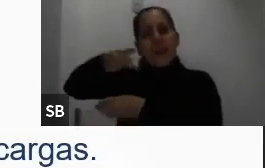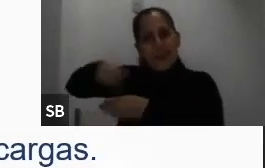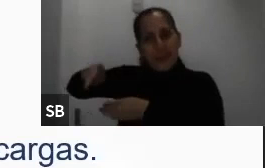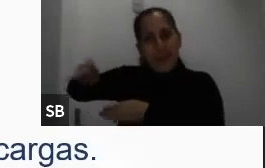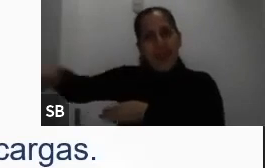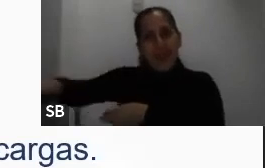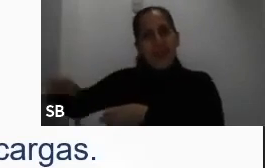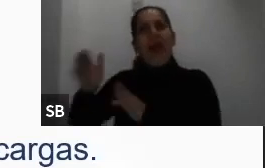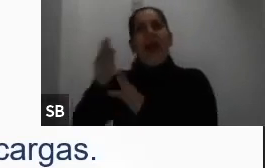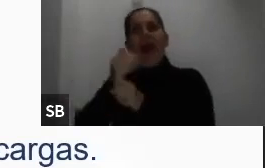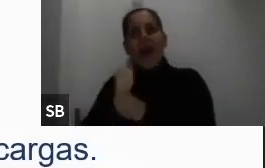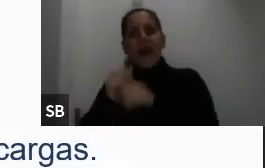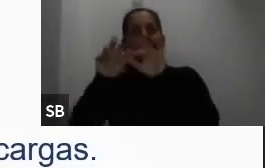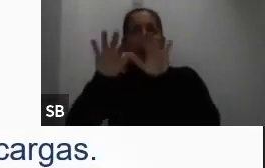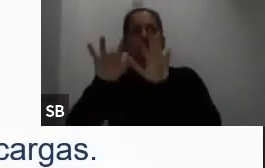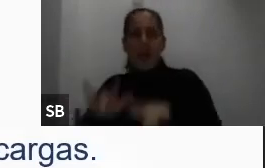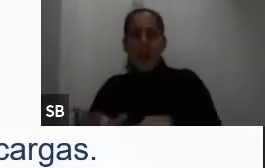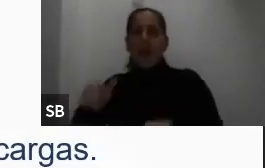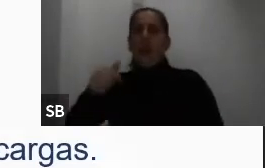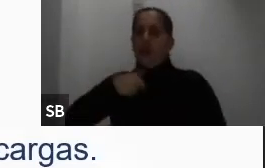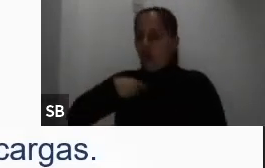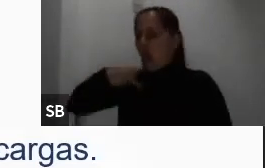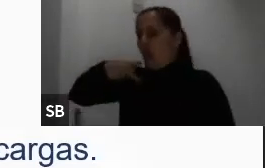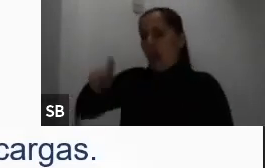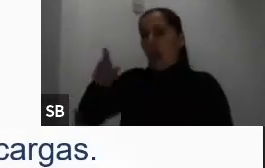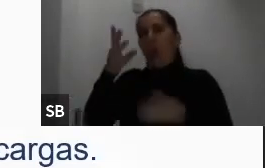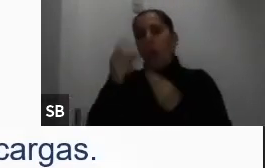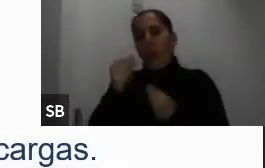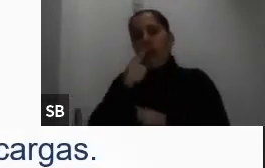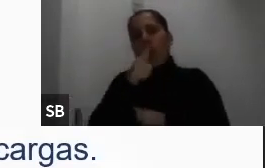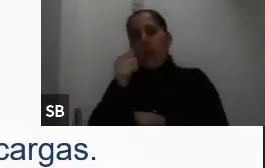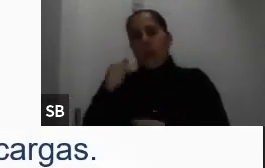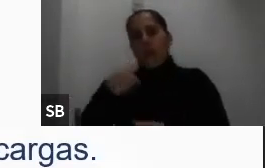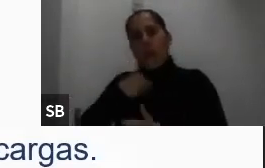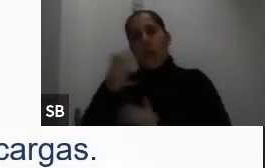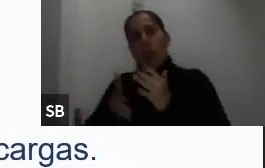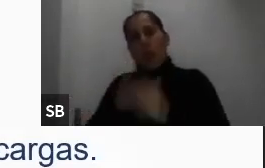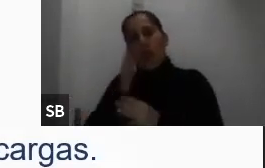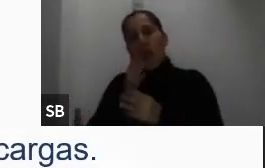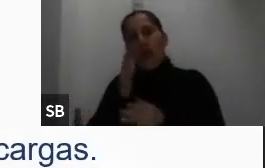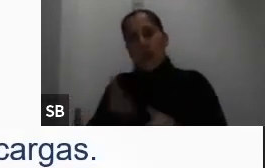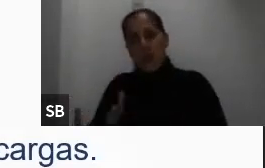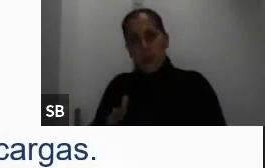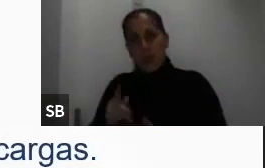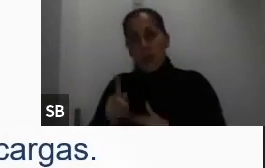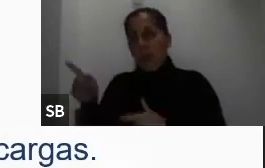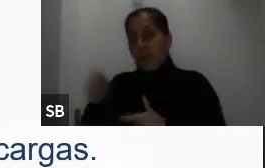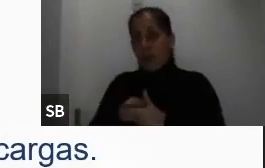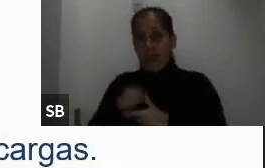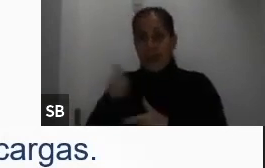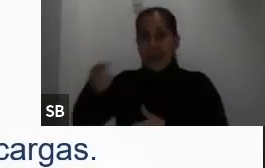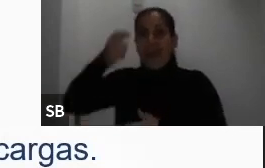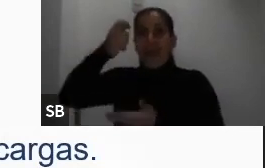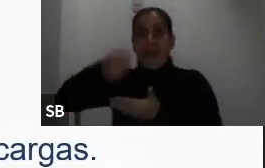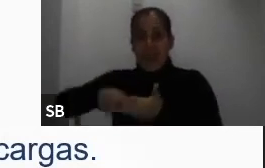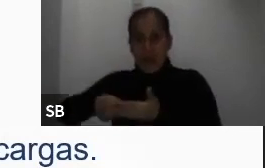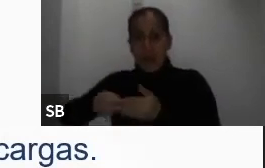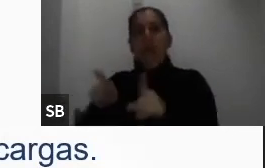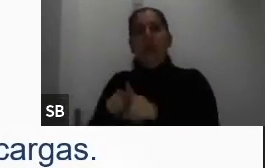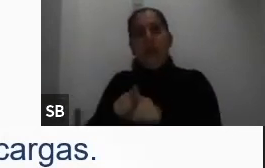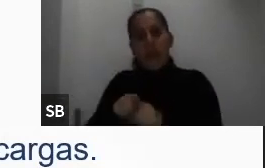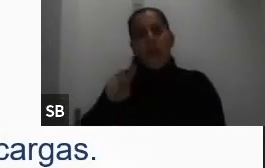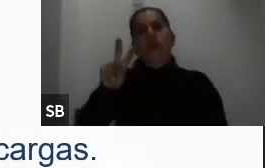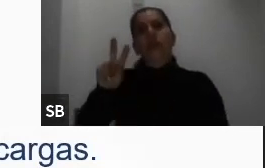le paga tanto al mes por el cuido de los niños y la va a firmar esa persona y necesitamos otra vez copia de la cédula.